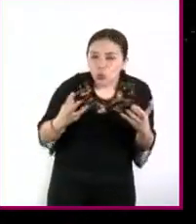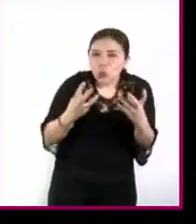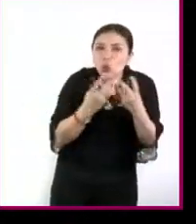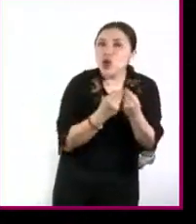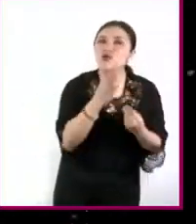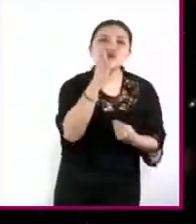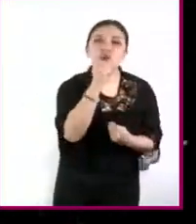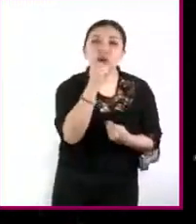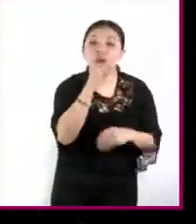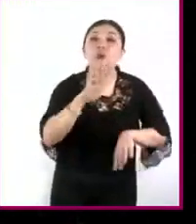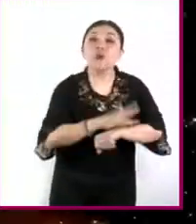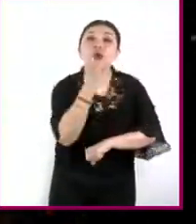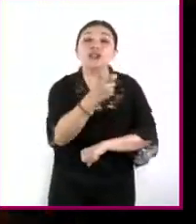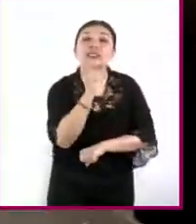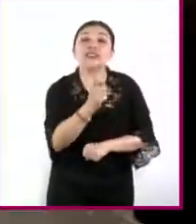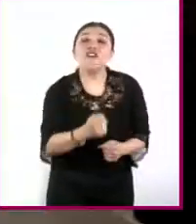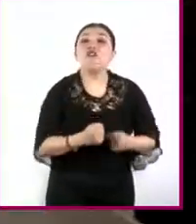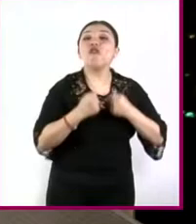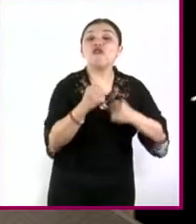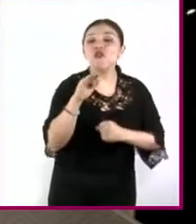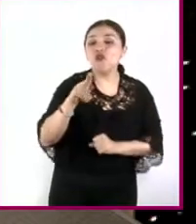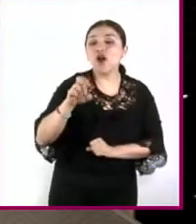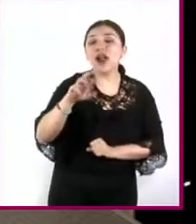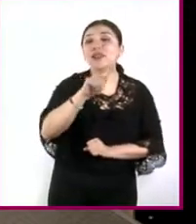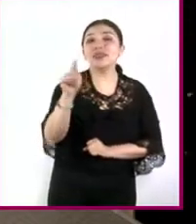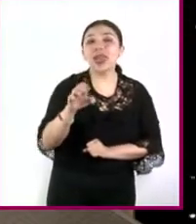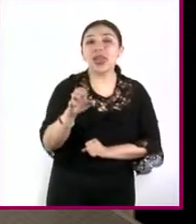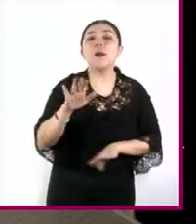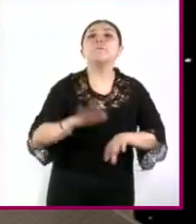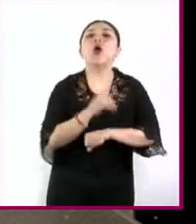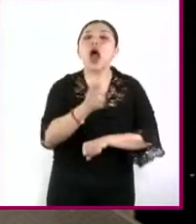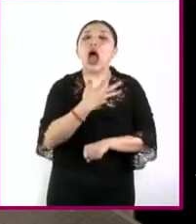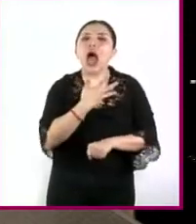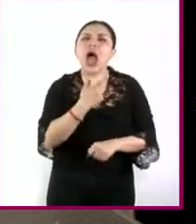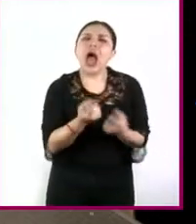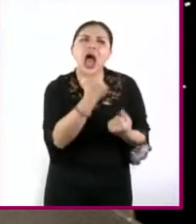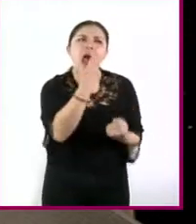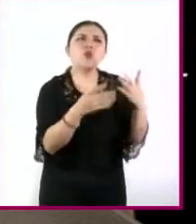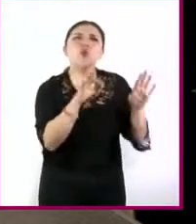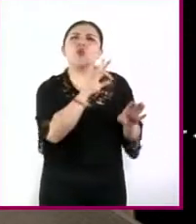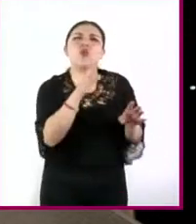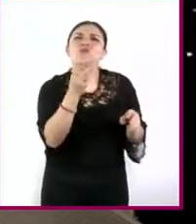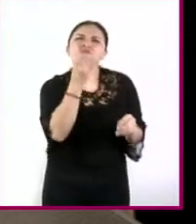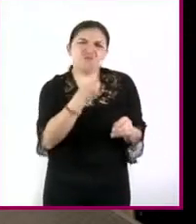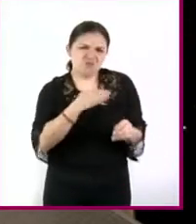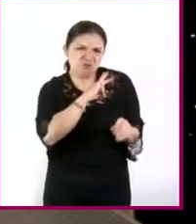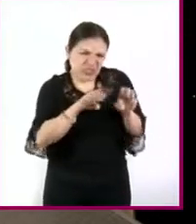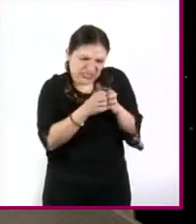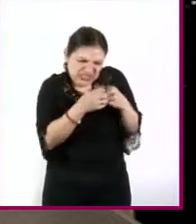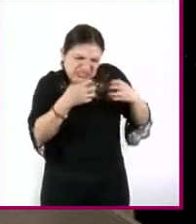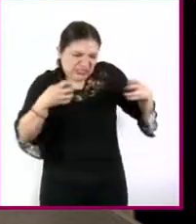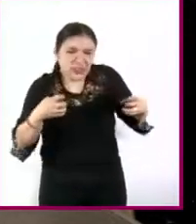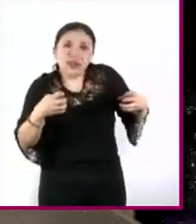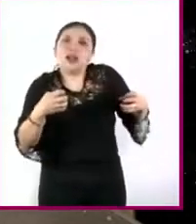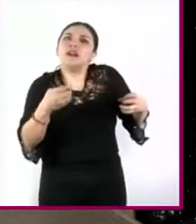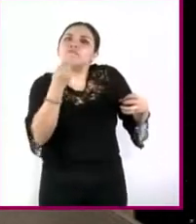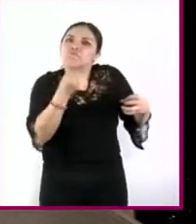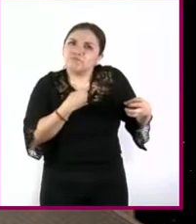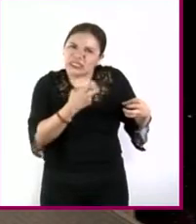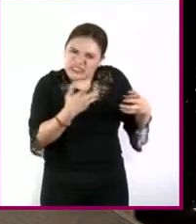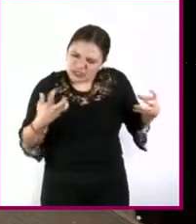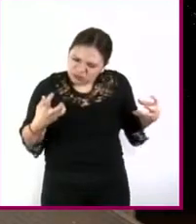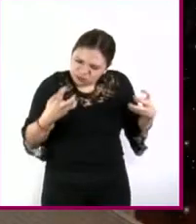se le llama fuerte porque incluso aquellas cargas que se repelen las obliga a convivir y gracias a eso